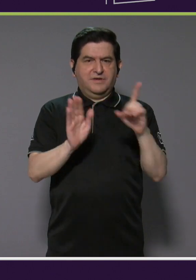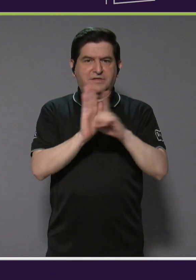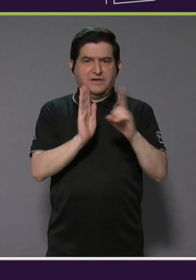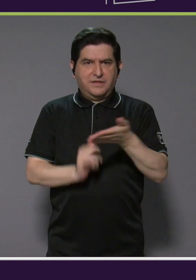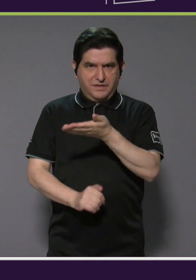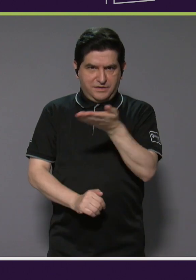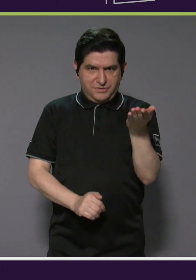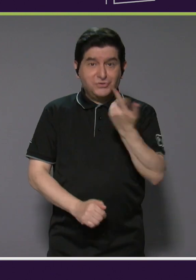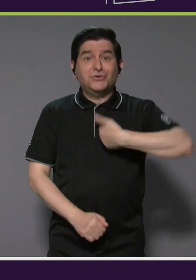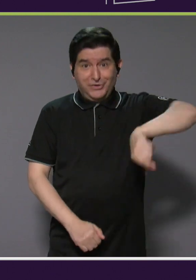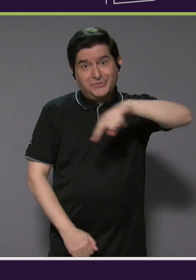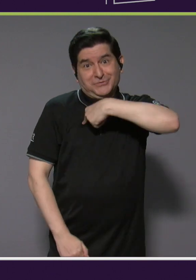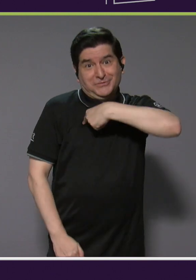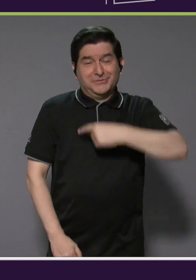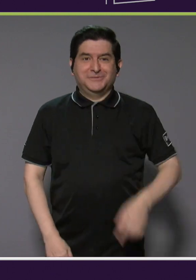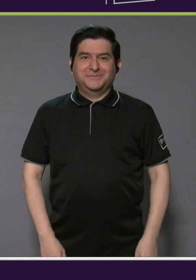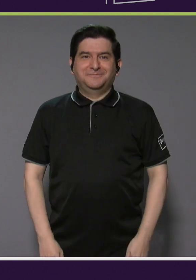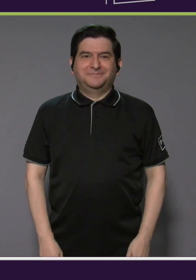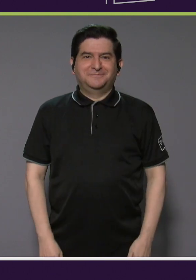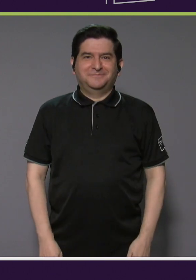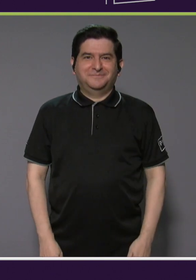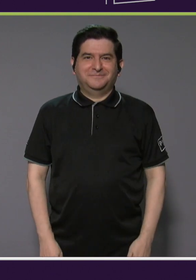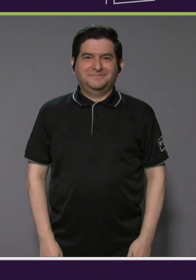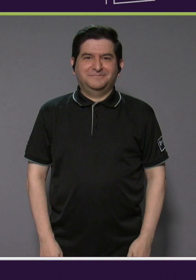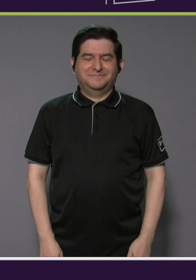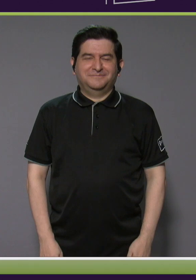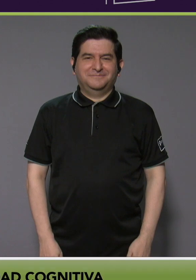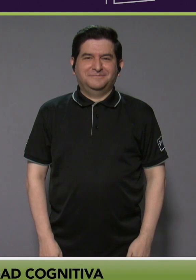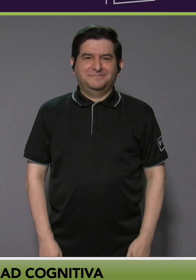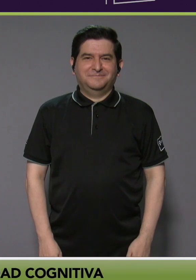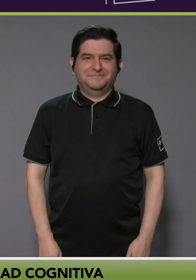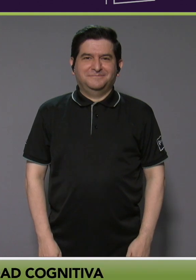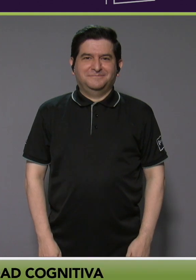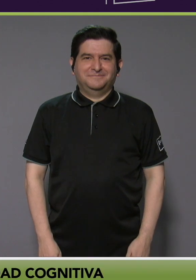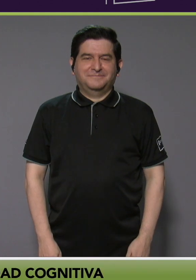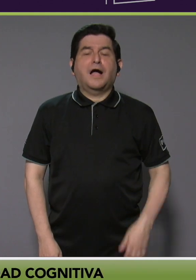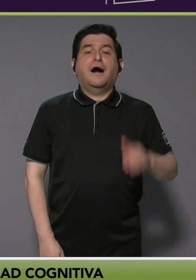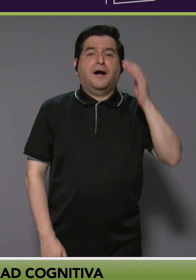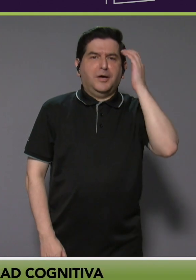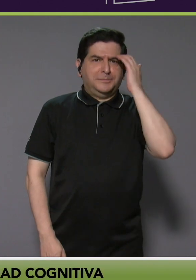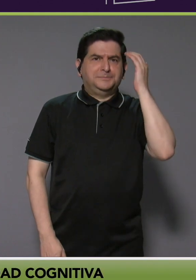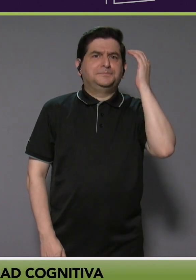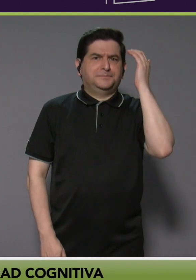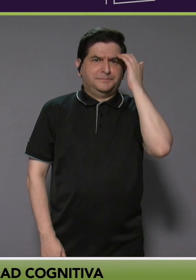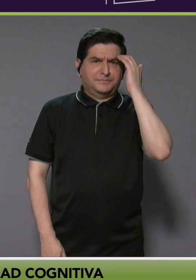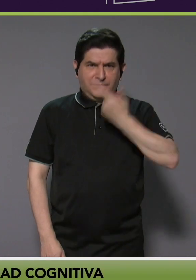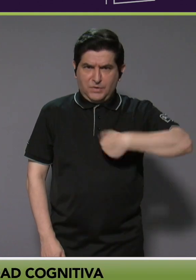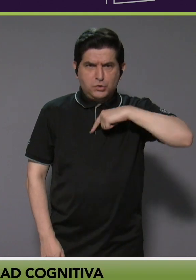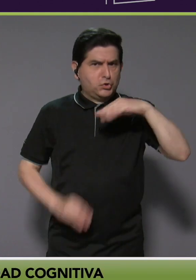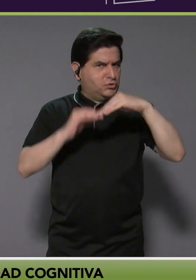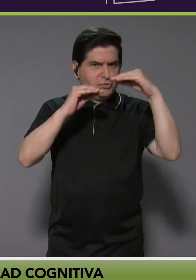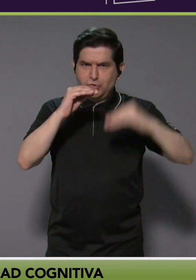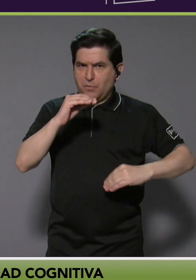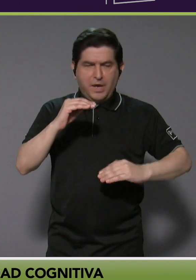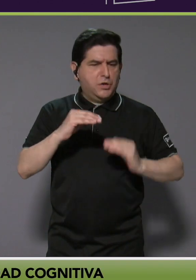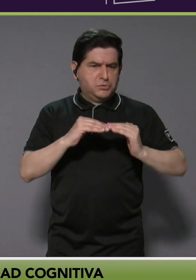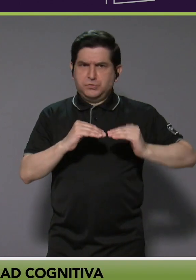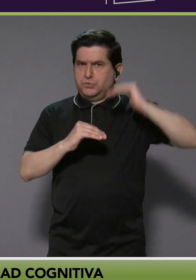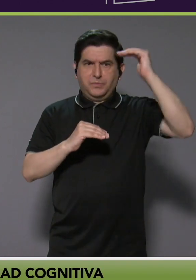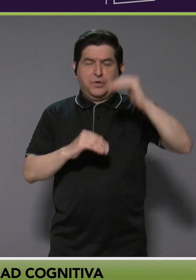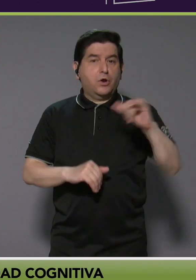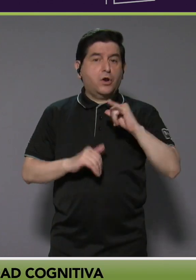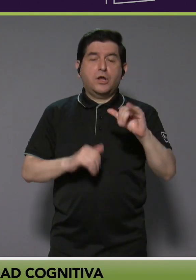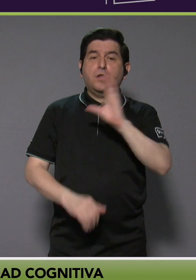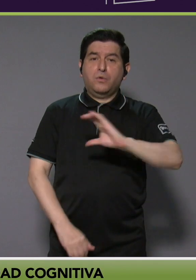nosotros y ustedes. Y saber que no somos menos ni más, que tenemos las mismas